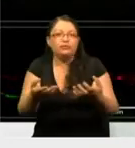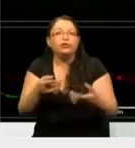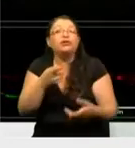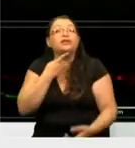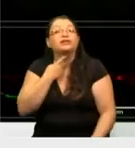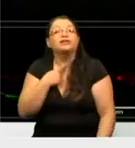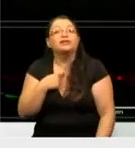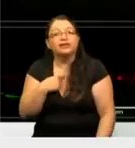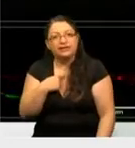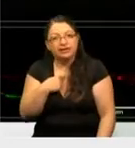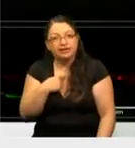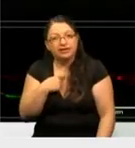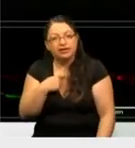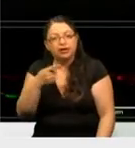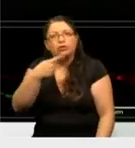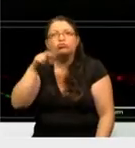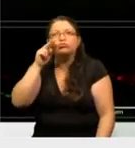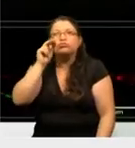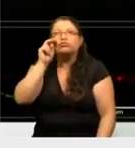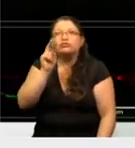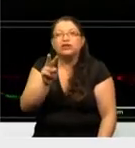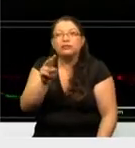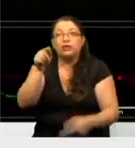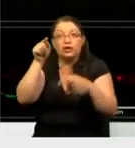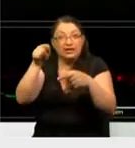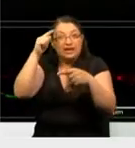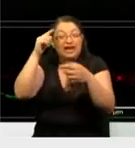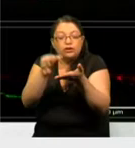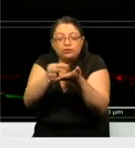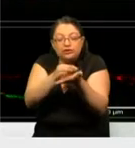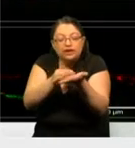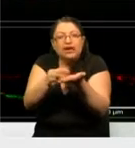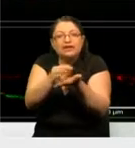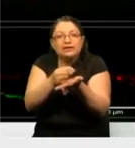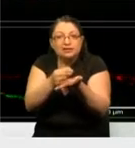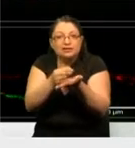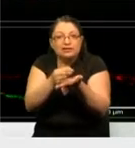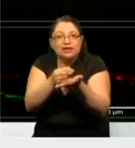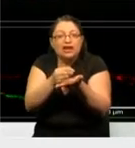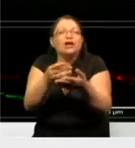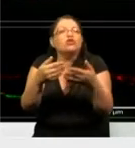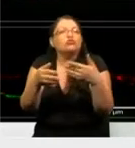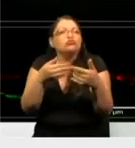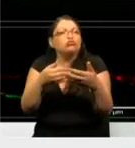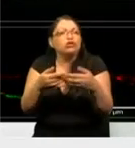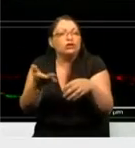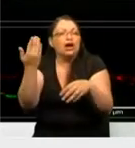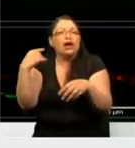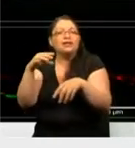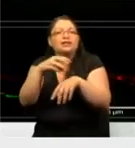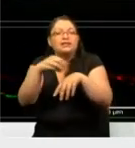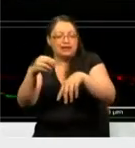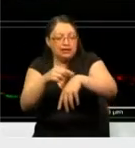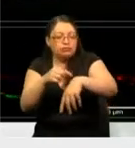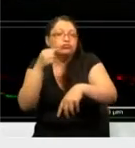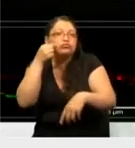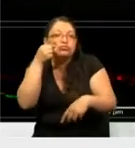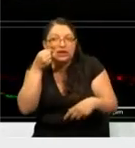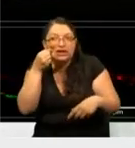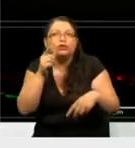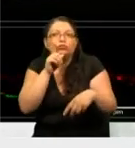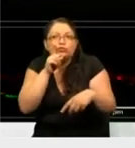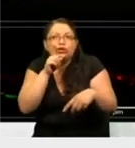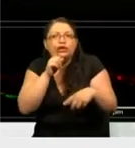Interesantemente, cuando nos vamos a mirar si es que estas células que hemos obtenido a partir de la piel presentan marcadores que son